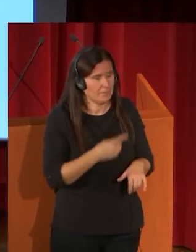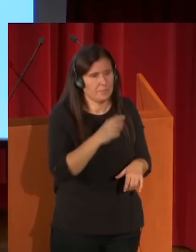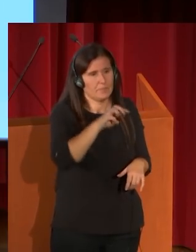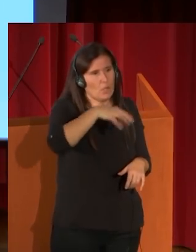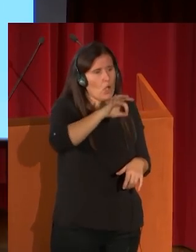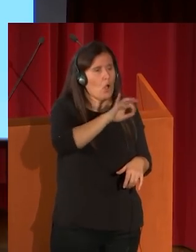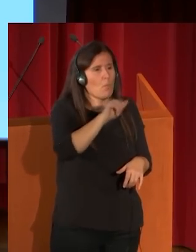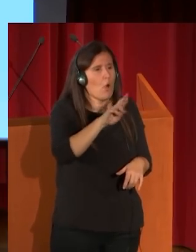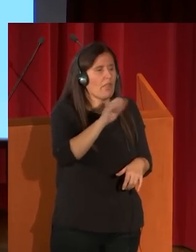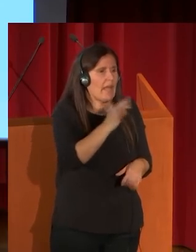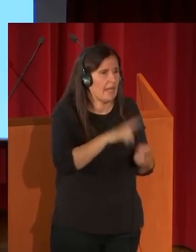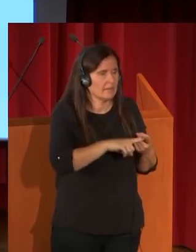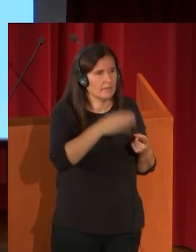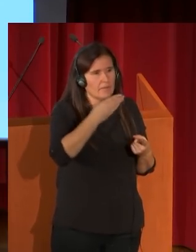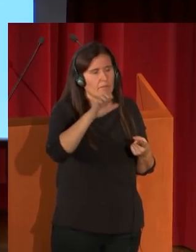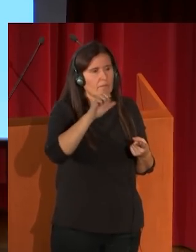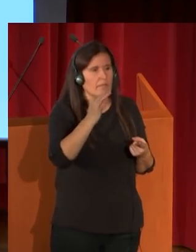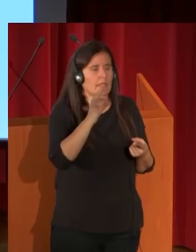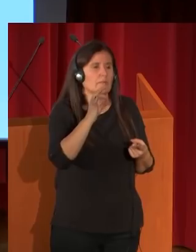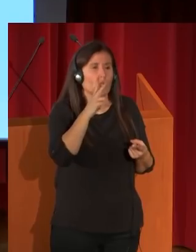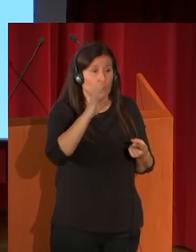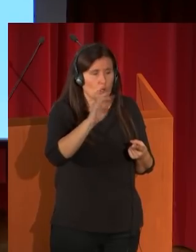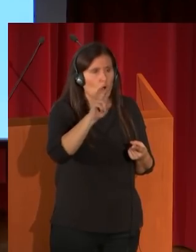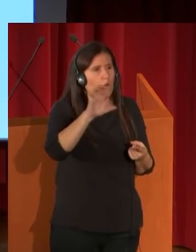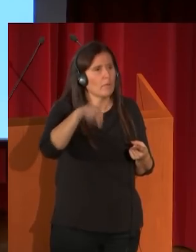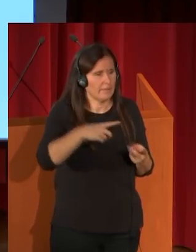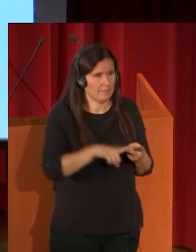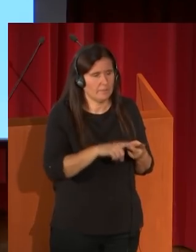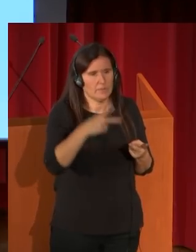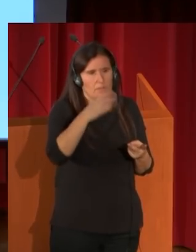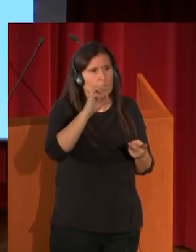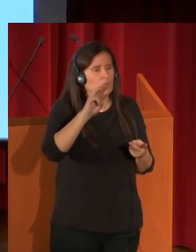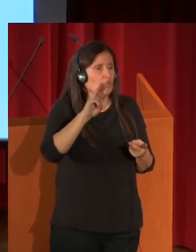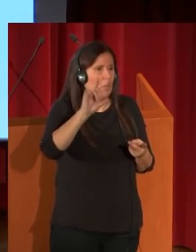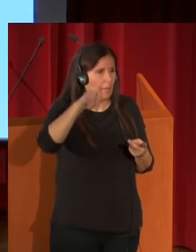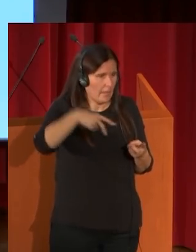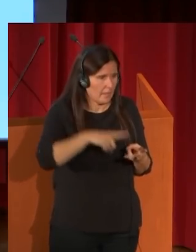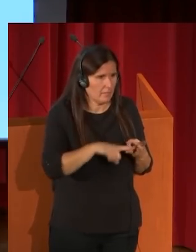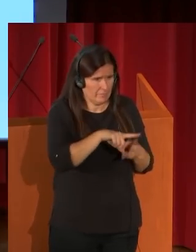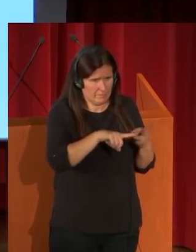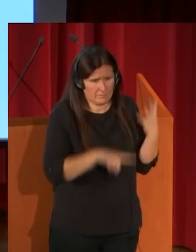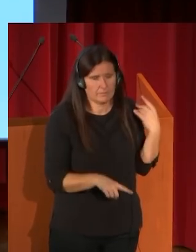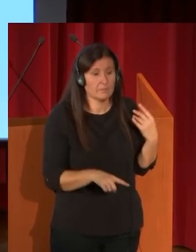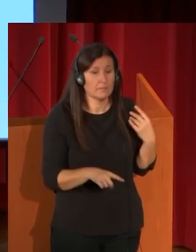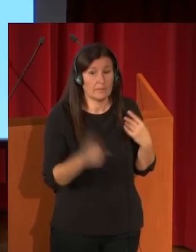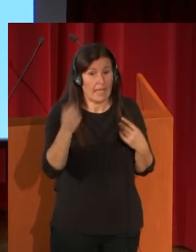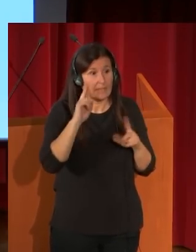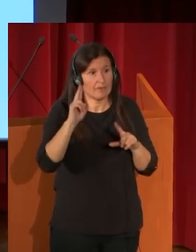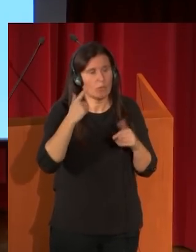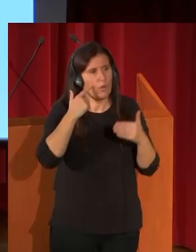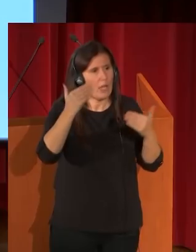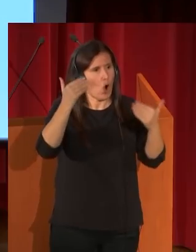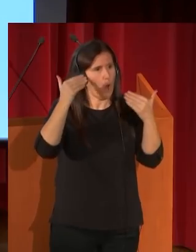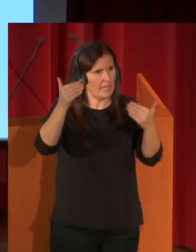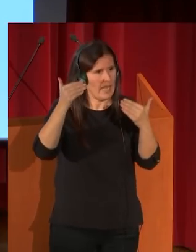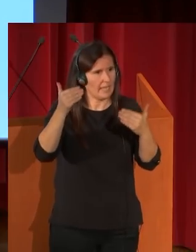de Beethoven, de Chopin, y que aquí estamos viendo el homenaje que